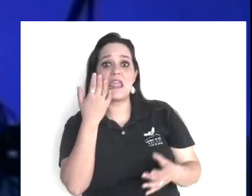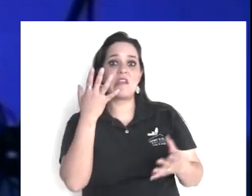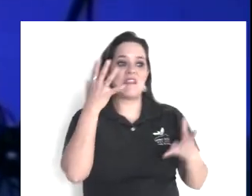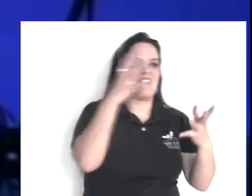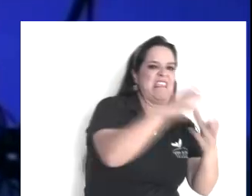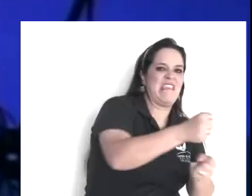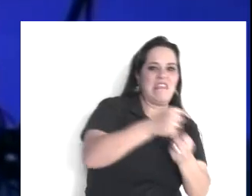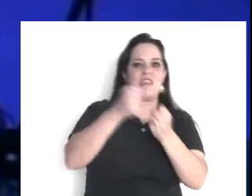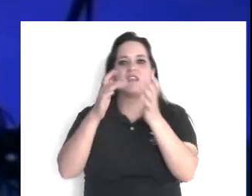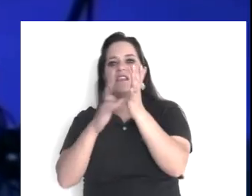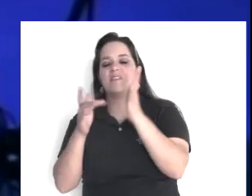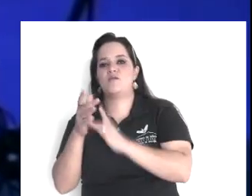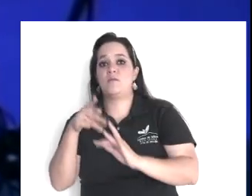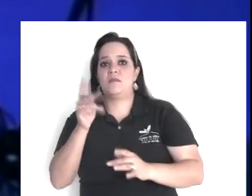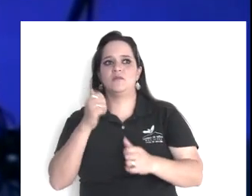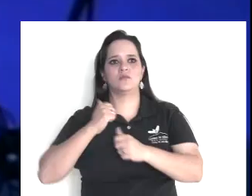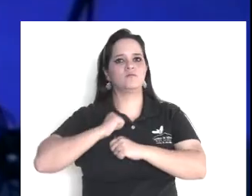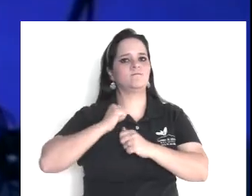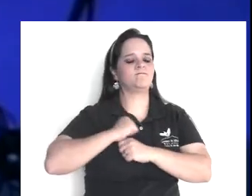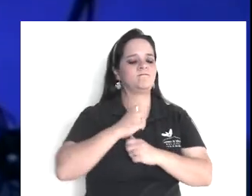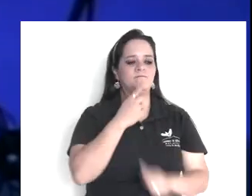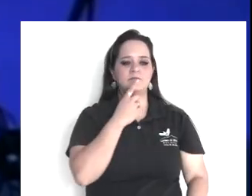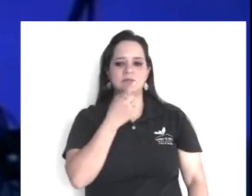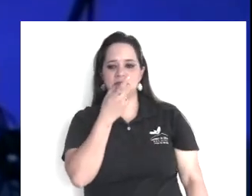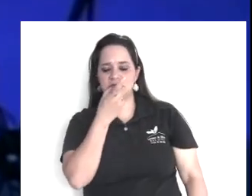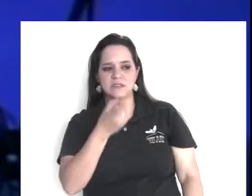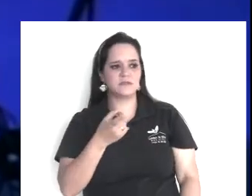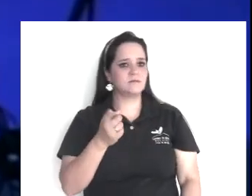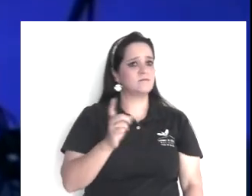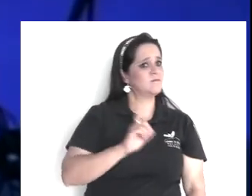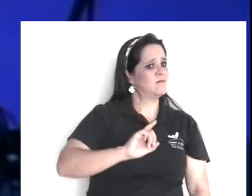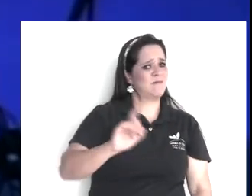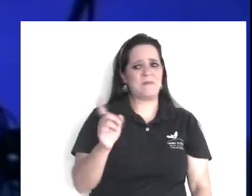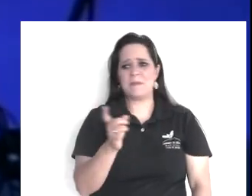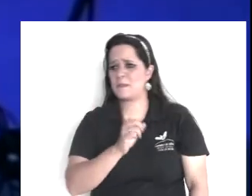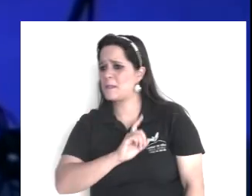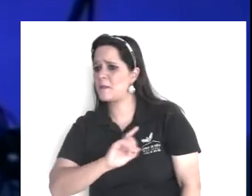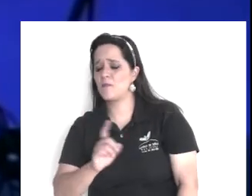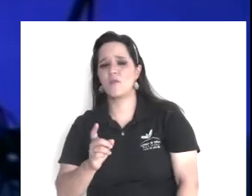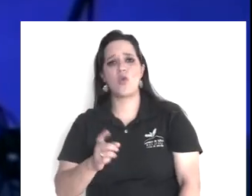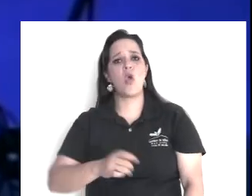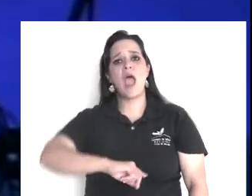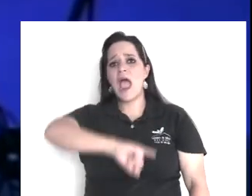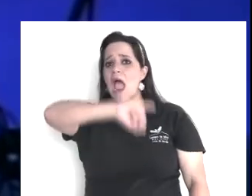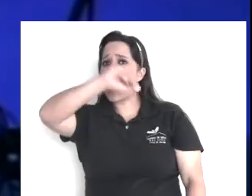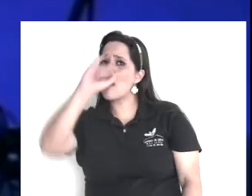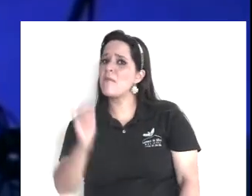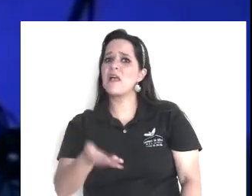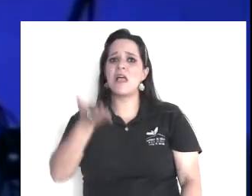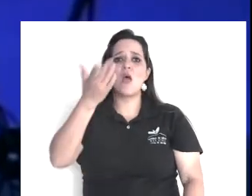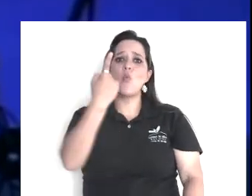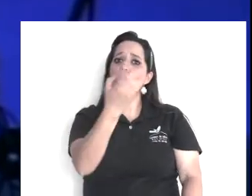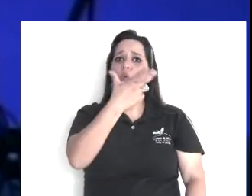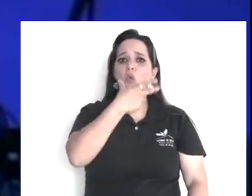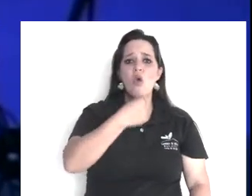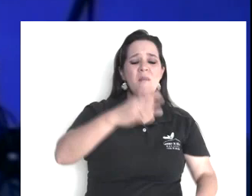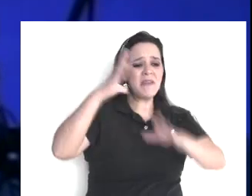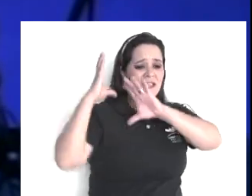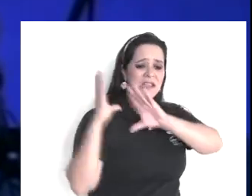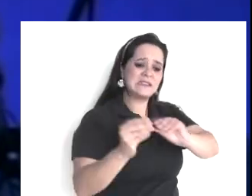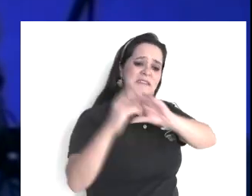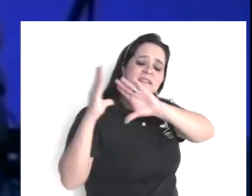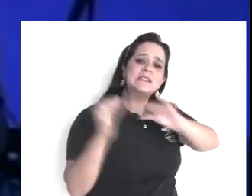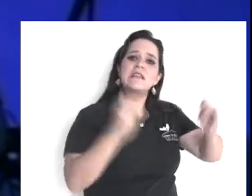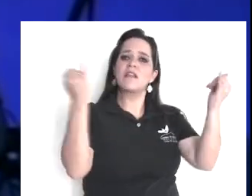manos vacías, los alguaciles, respondieron, jamás, hombre, alguno, ha hablado, como